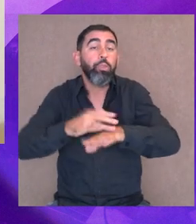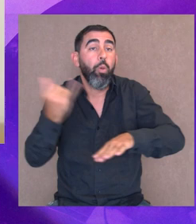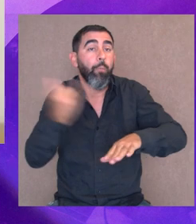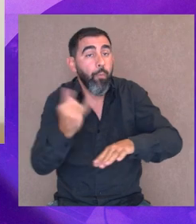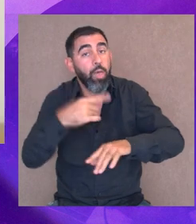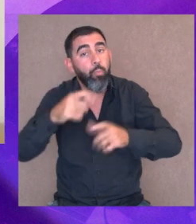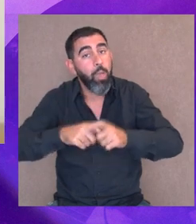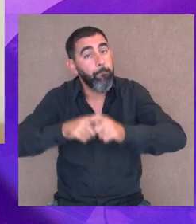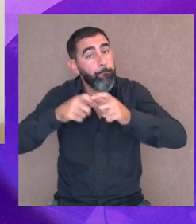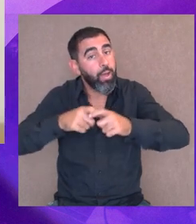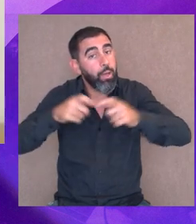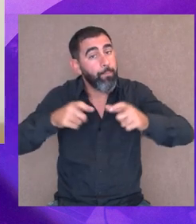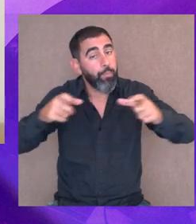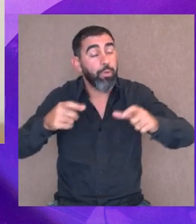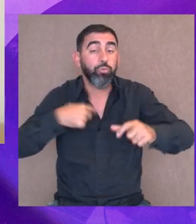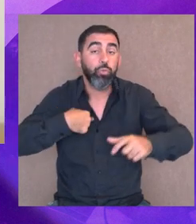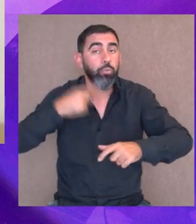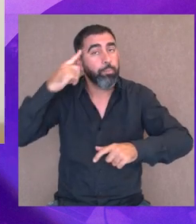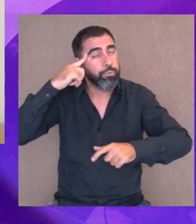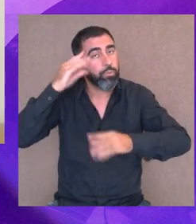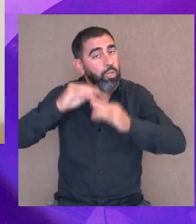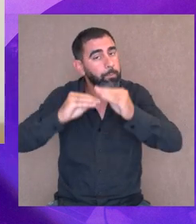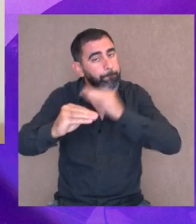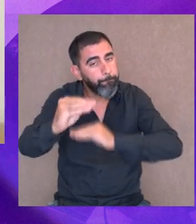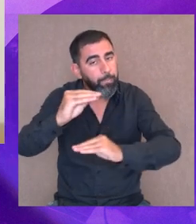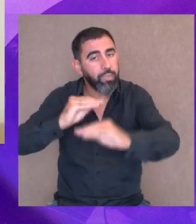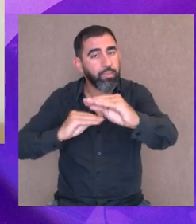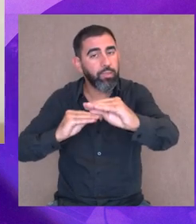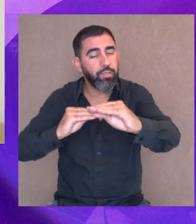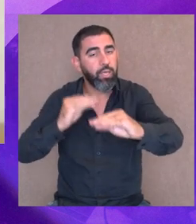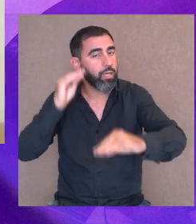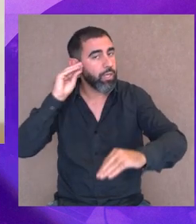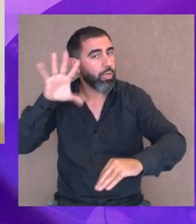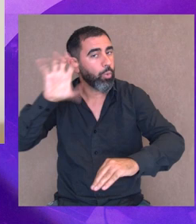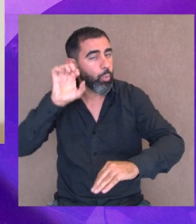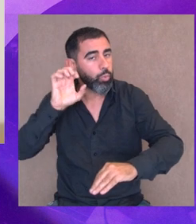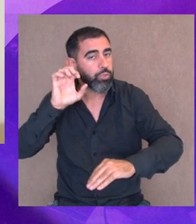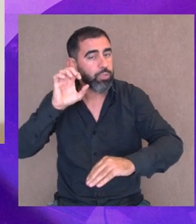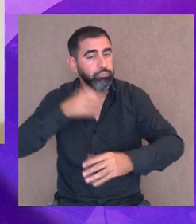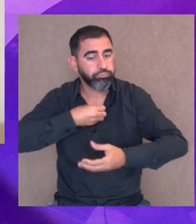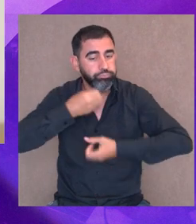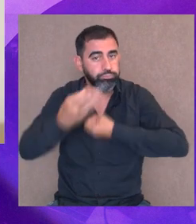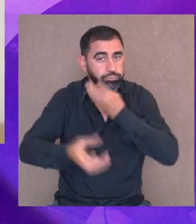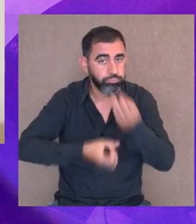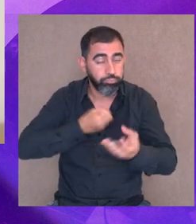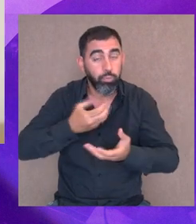es tal cual, mi reflexión sería empatizar, escuchar, transmitir,